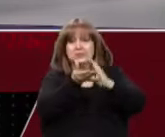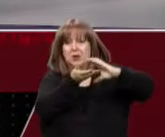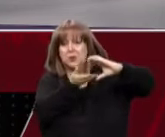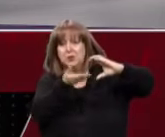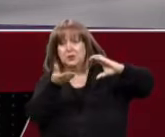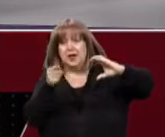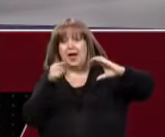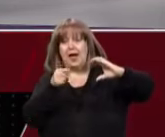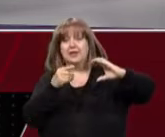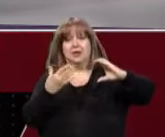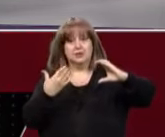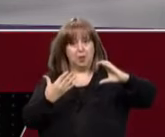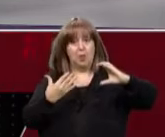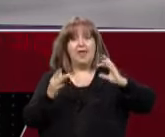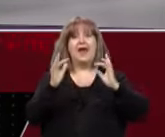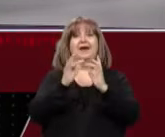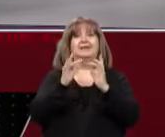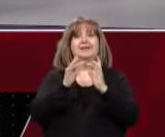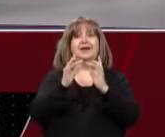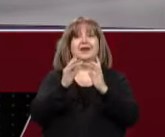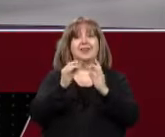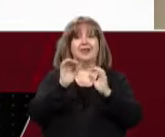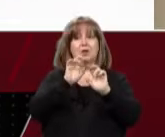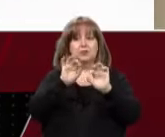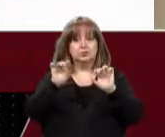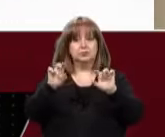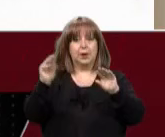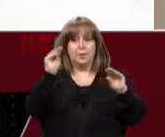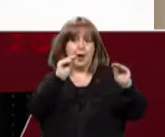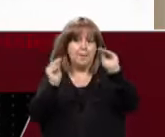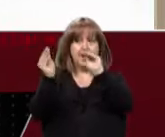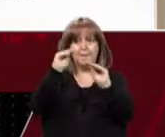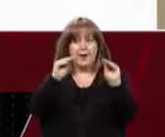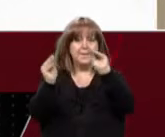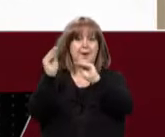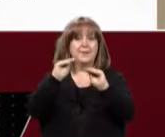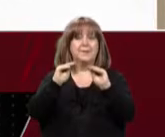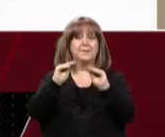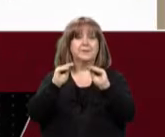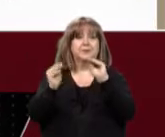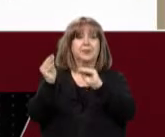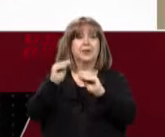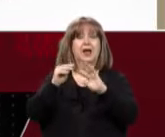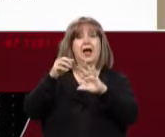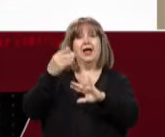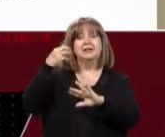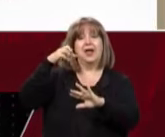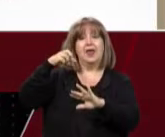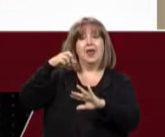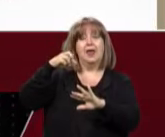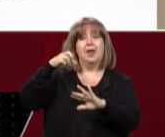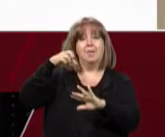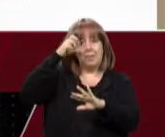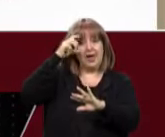son accesibles a través de Internet que fueron recopilados por Don Pedro de Ángeles